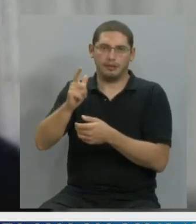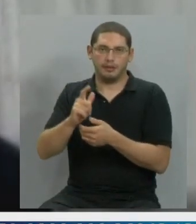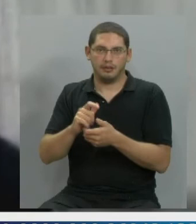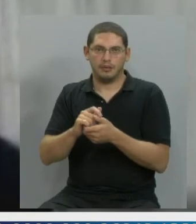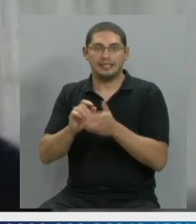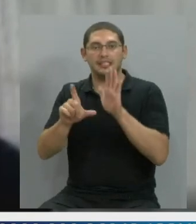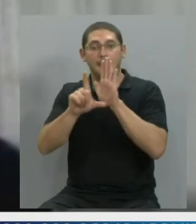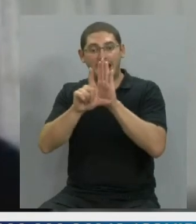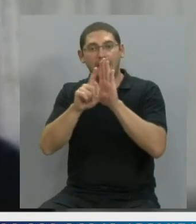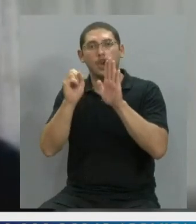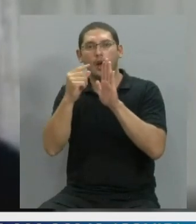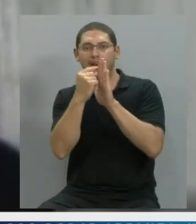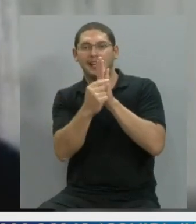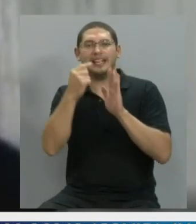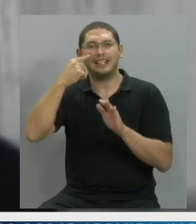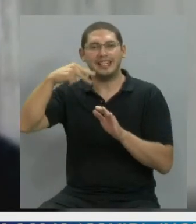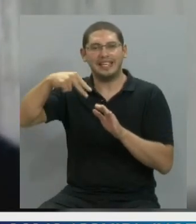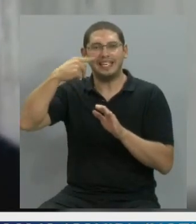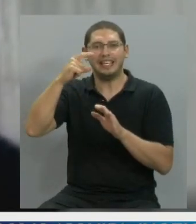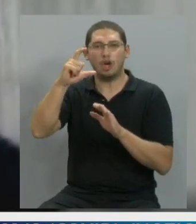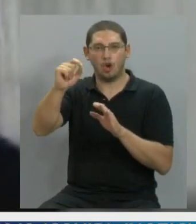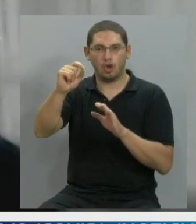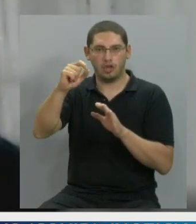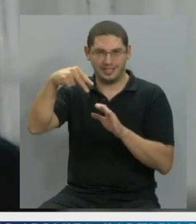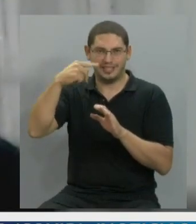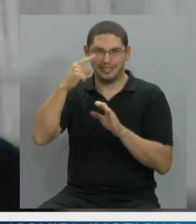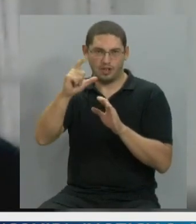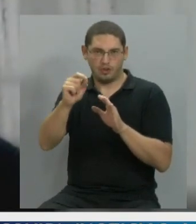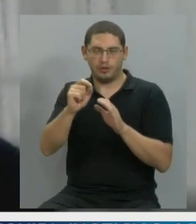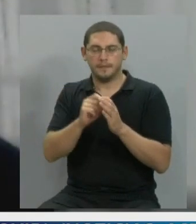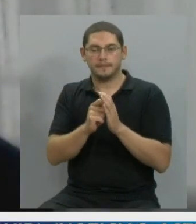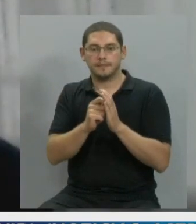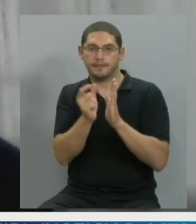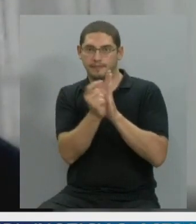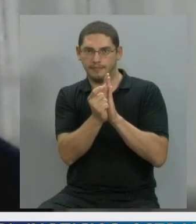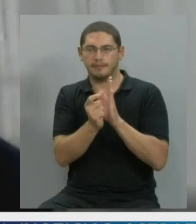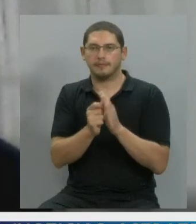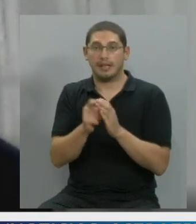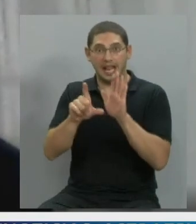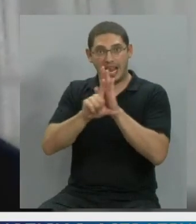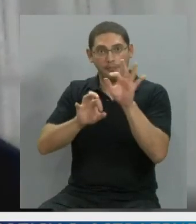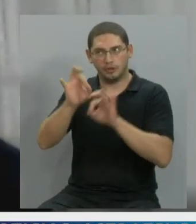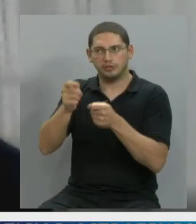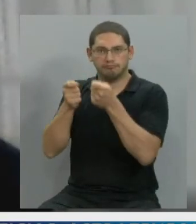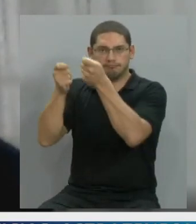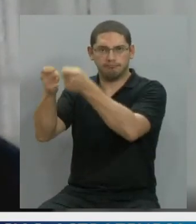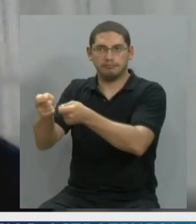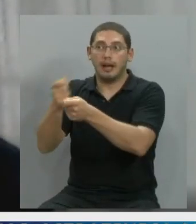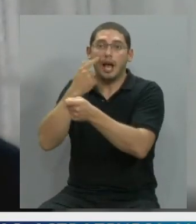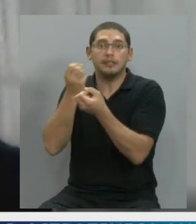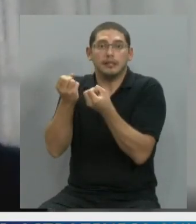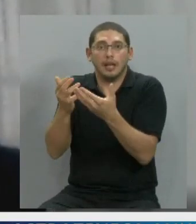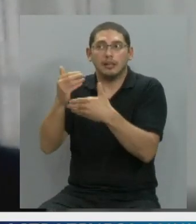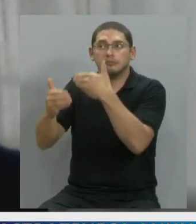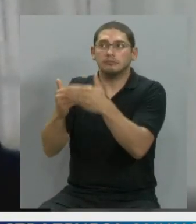llama ley NICO, ingresa esta ley y vamos a ver cómo va resultando y quién va